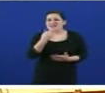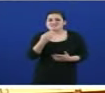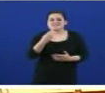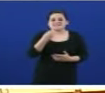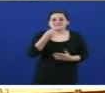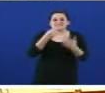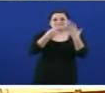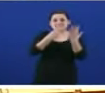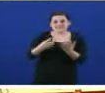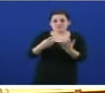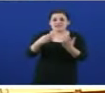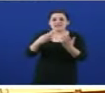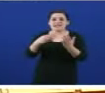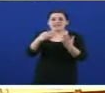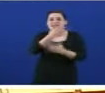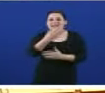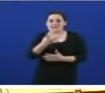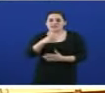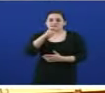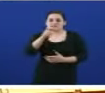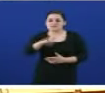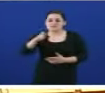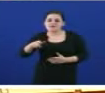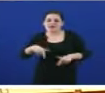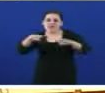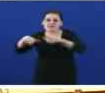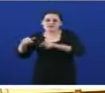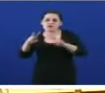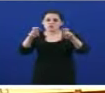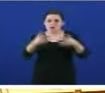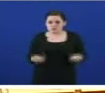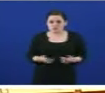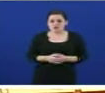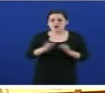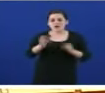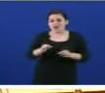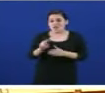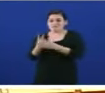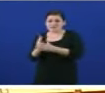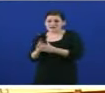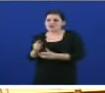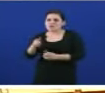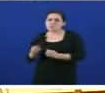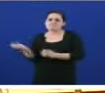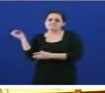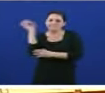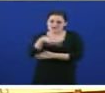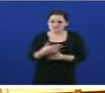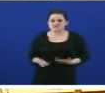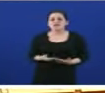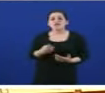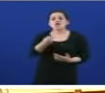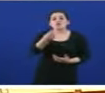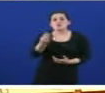.500 vivendas novas, menos dun terzo das construídas no ano anterior, no último ano do goberno bipartito. A luz destas cifras, señoría,